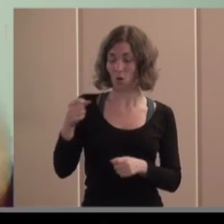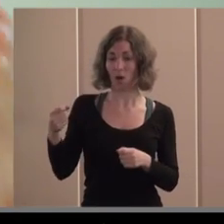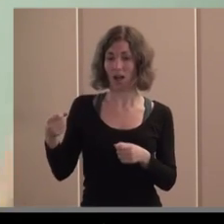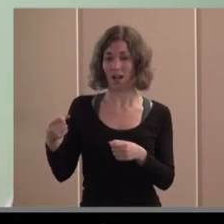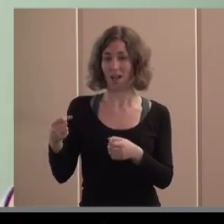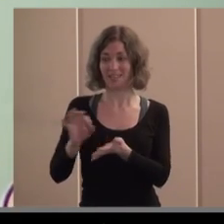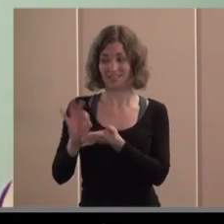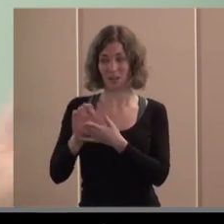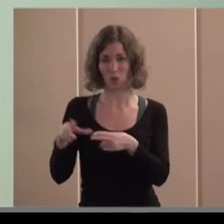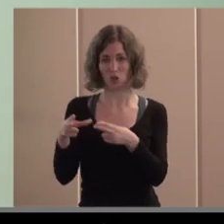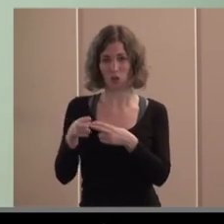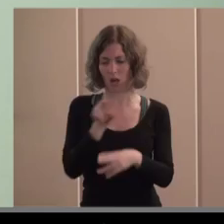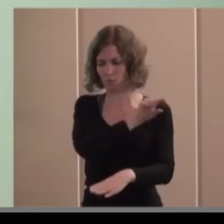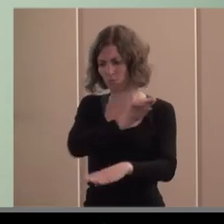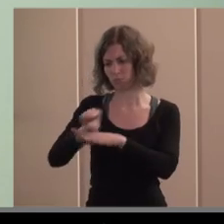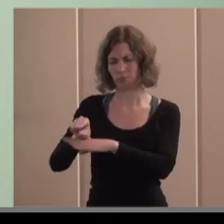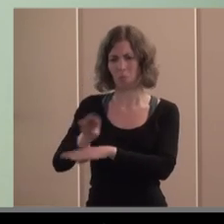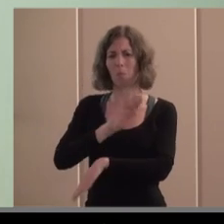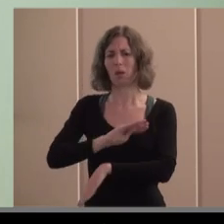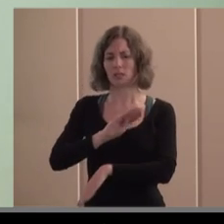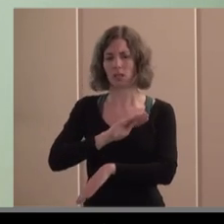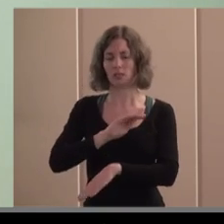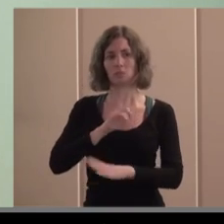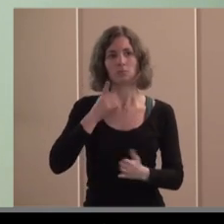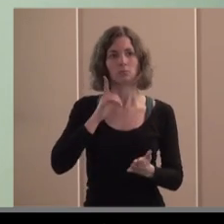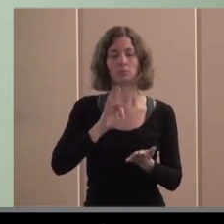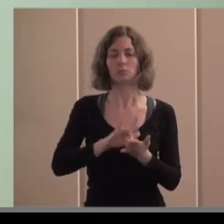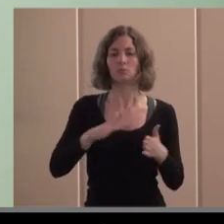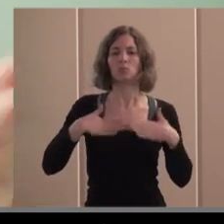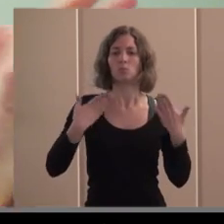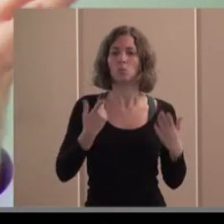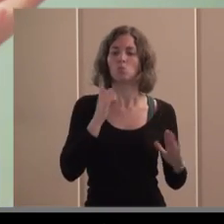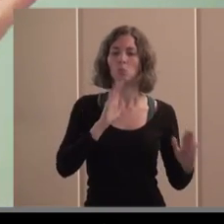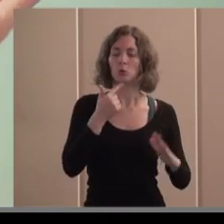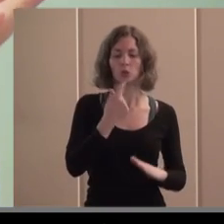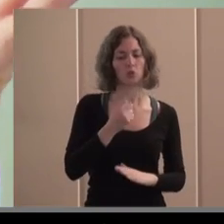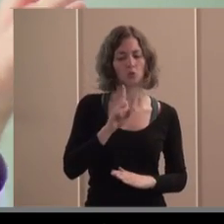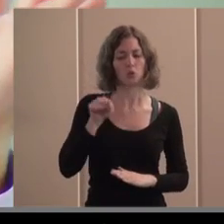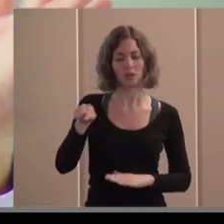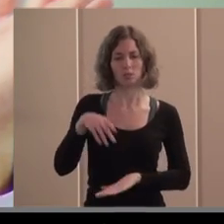esto ya que lo suma el Estado nosotros nos vamos a dedicar a lo que no hace nadie que es promover el empleo y la accesibilidad